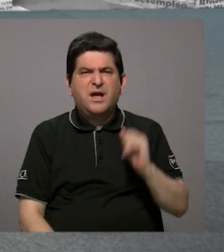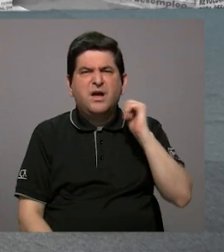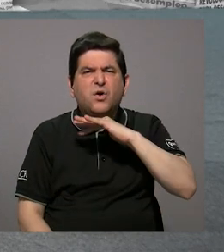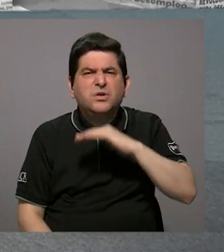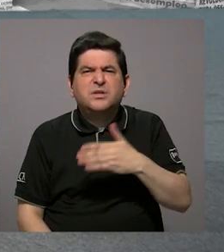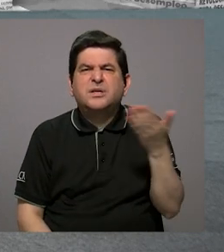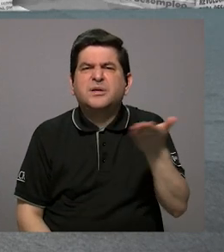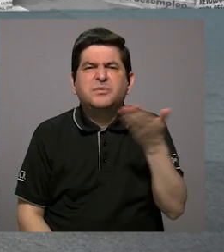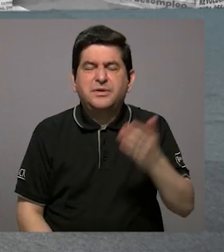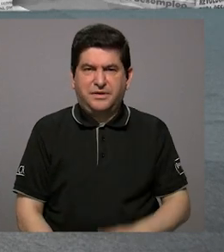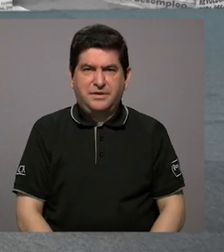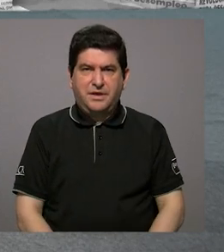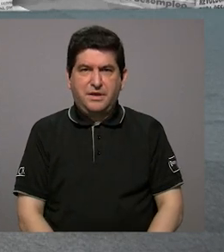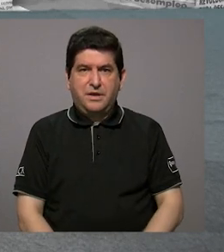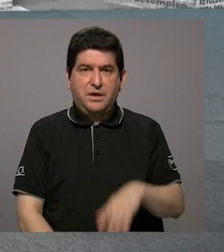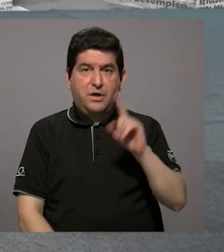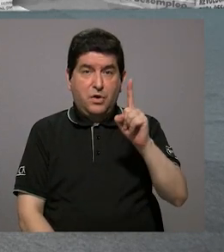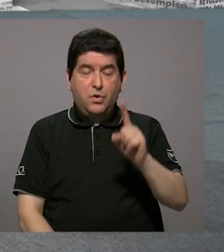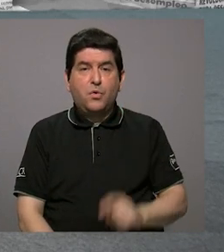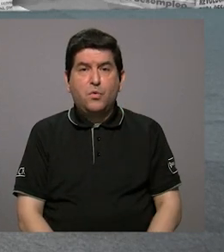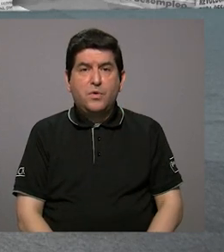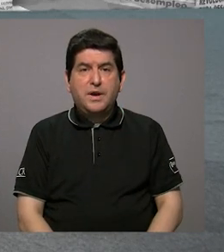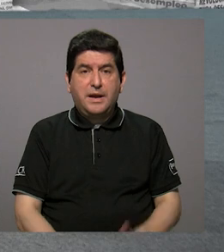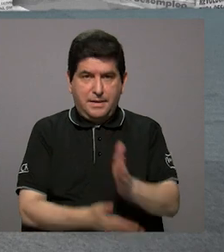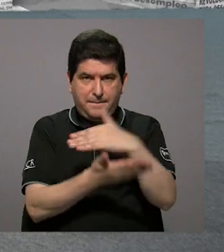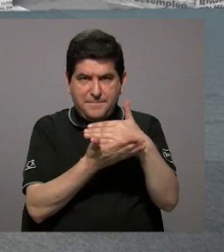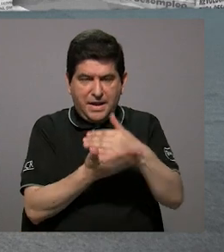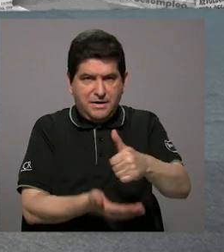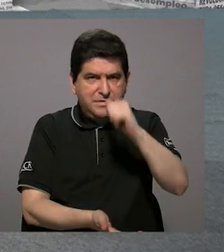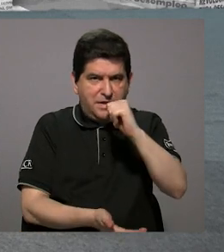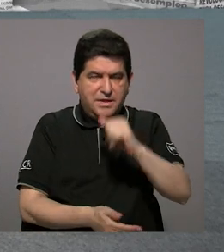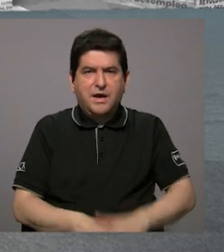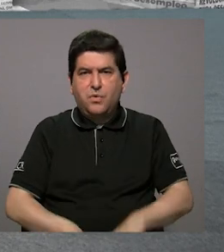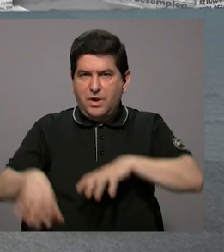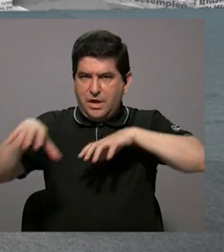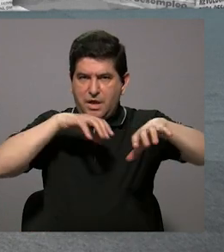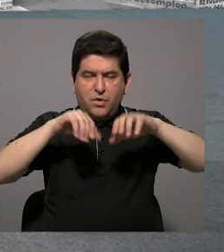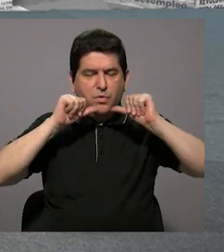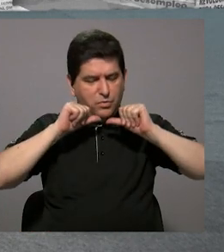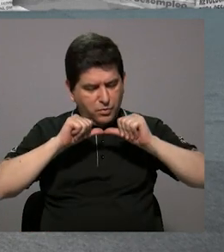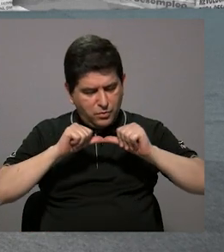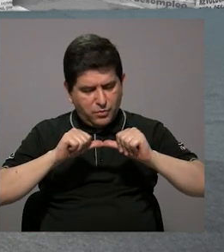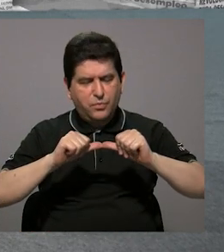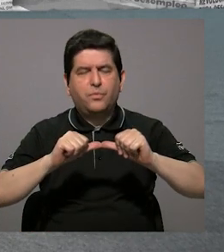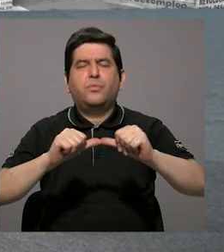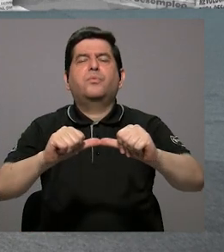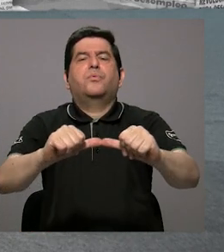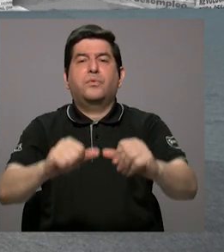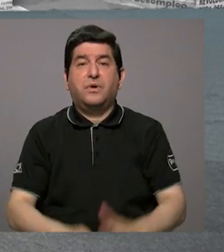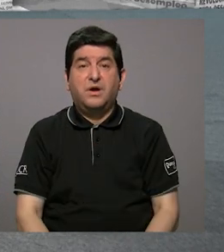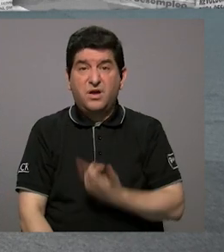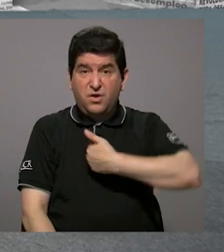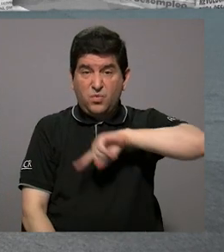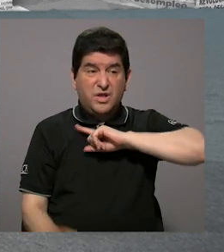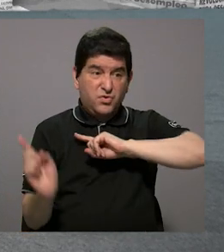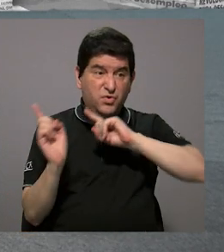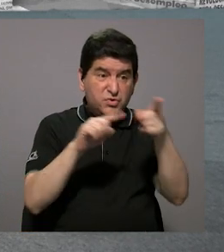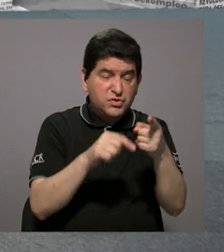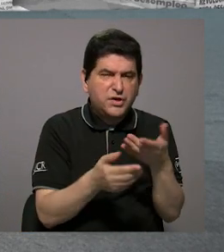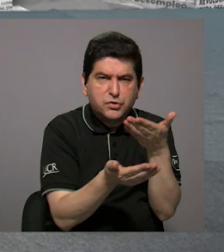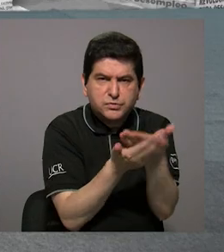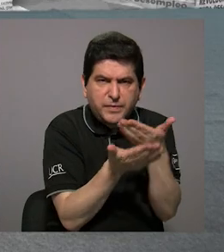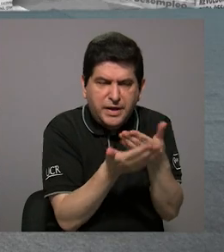contaminó fue un cuerpo de agua que está en movimiento continuo. Entonces, ya cuando nosotros